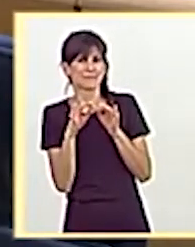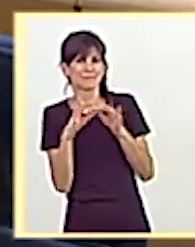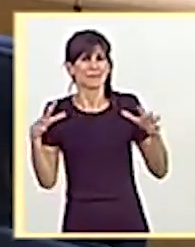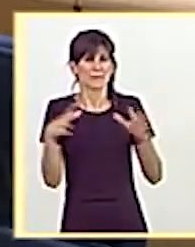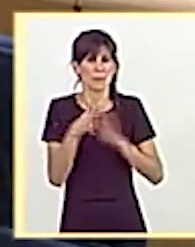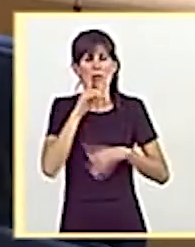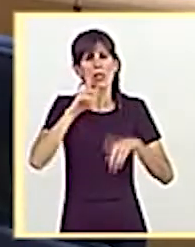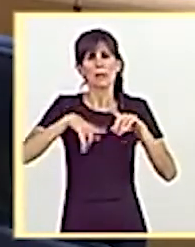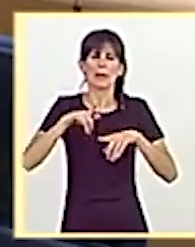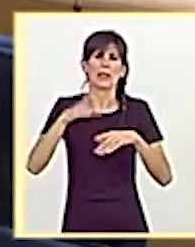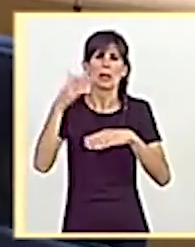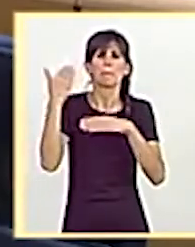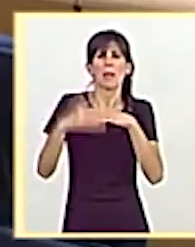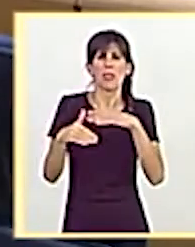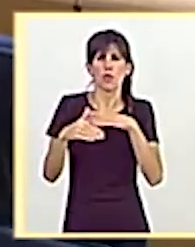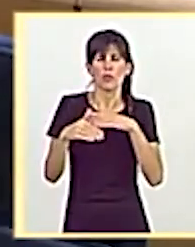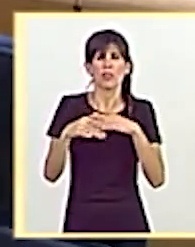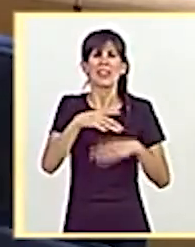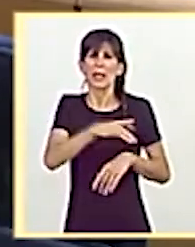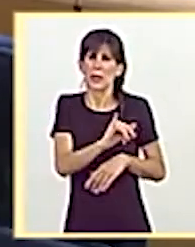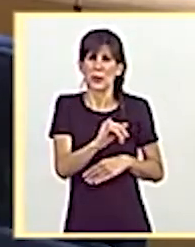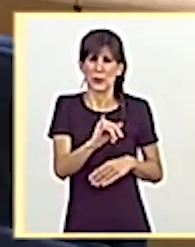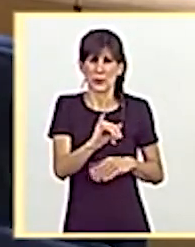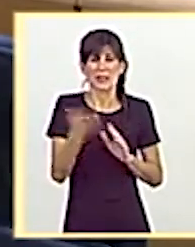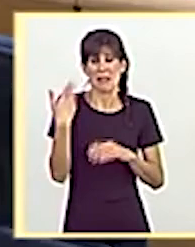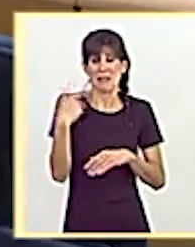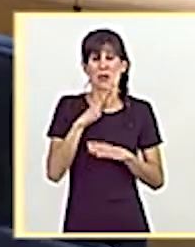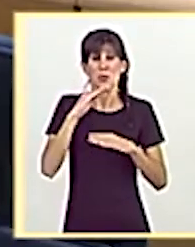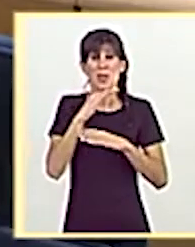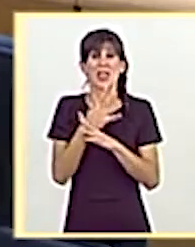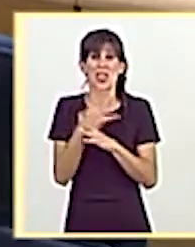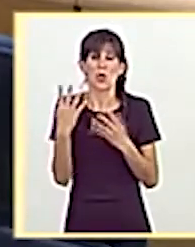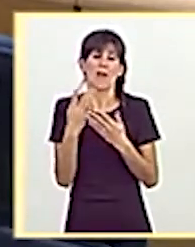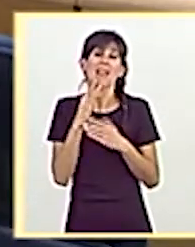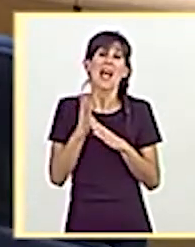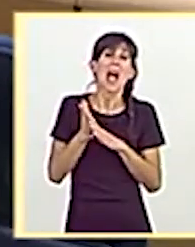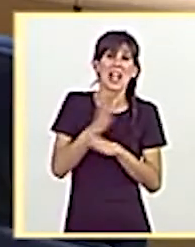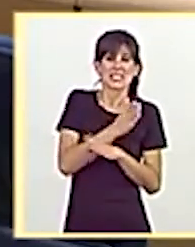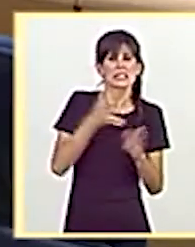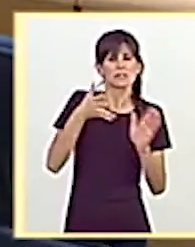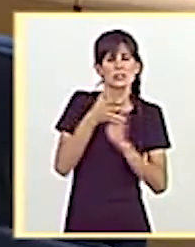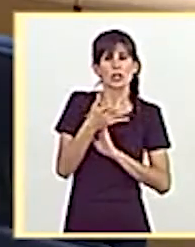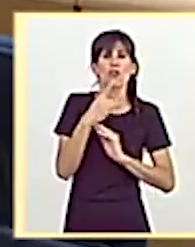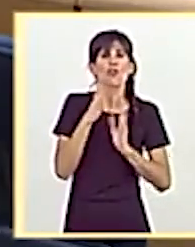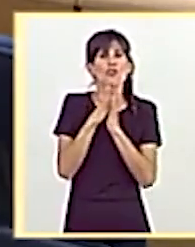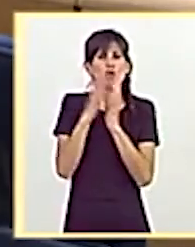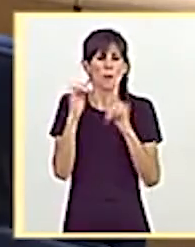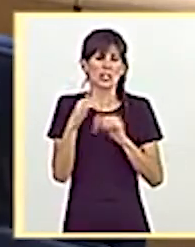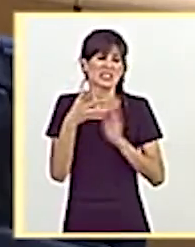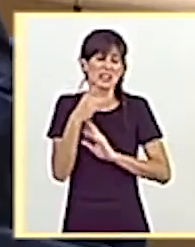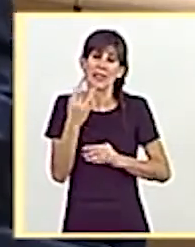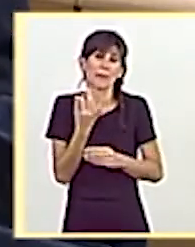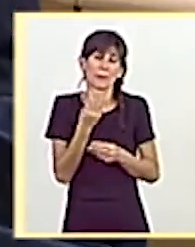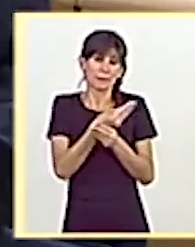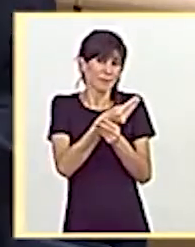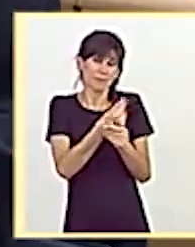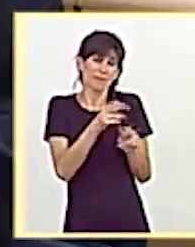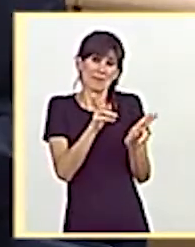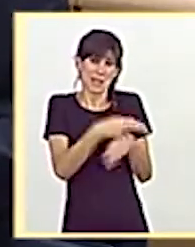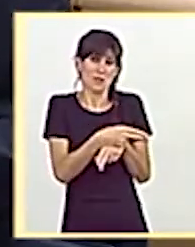plazo de vigencia antes de octubre del 2019, determinaba la extensión de dichos convenios. Y esa ha sido la